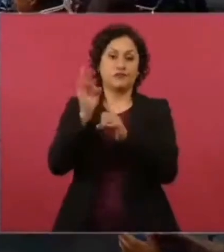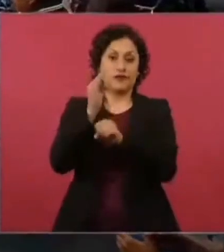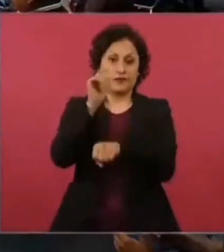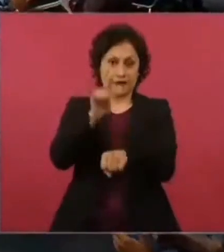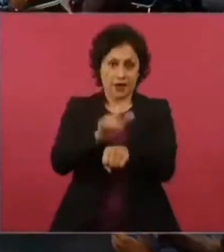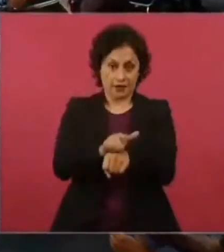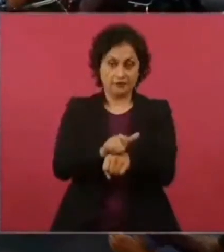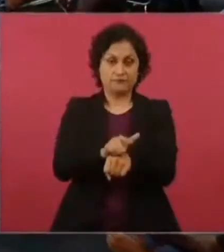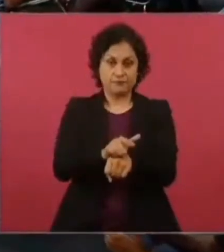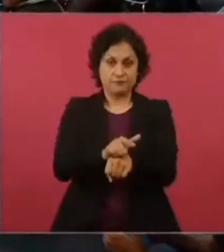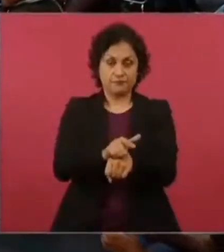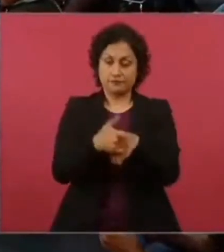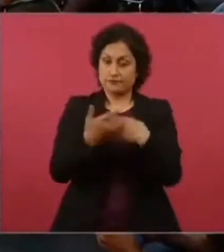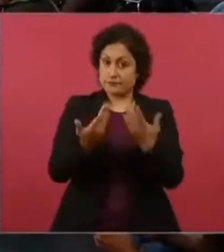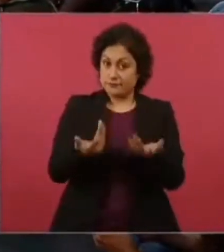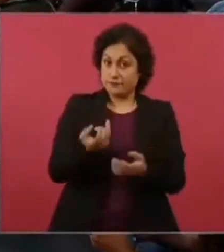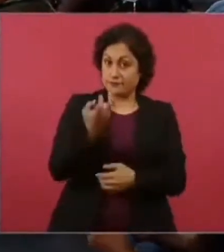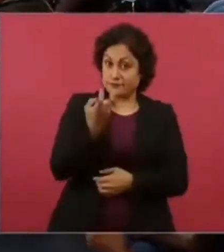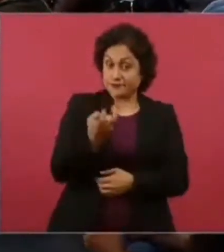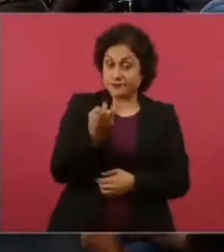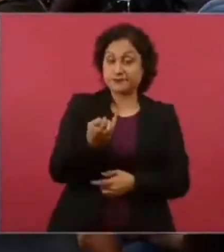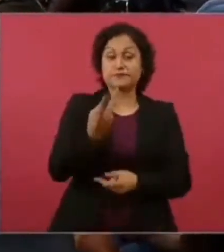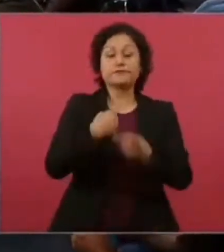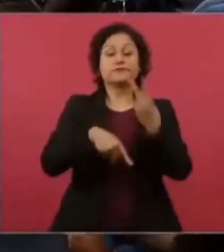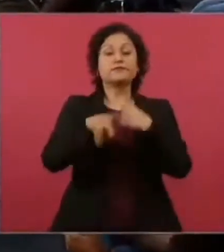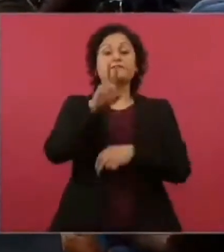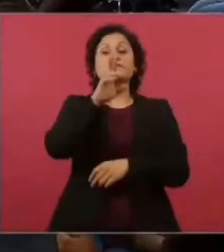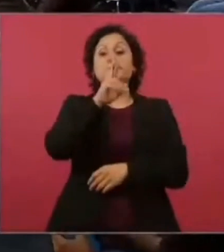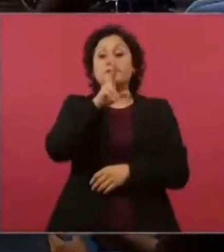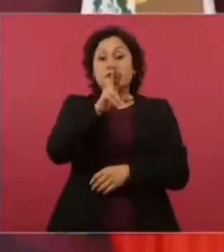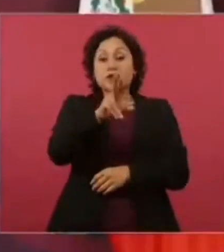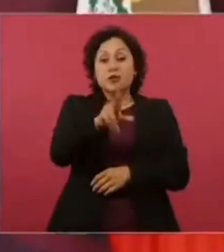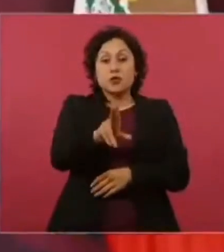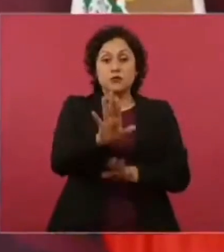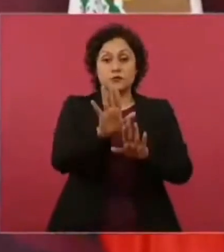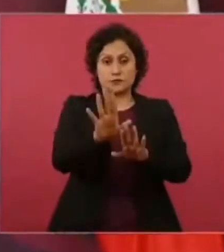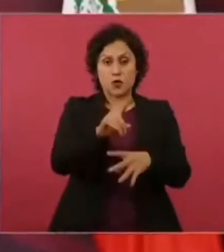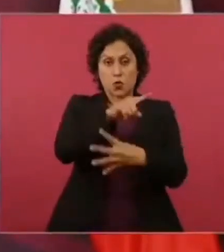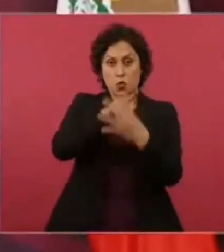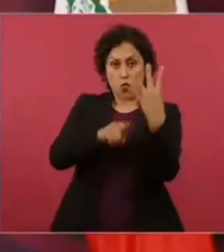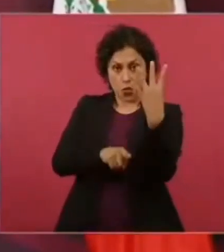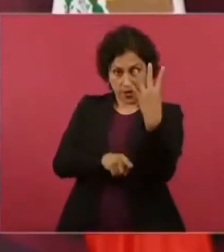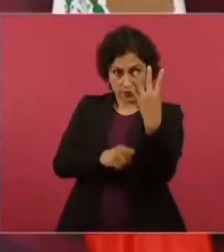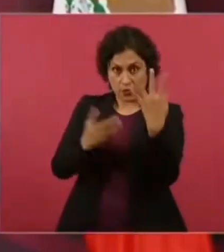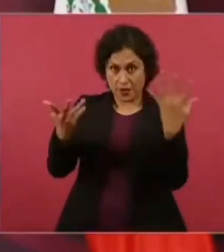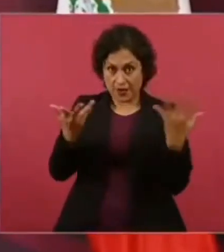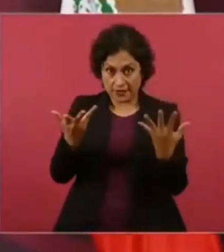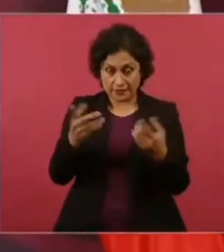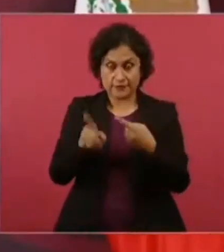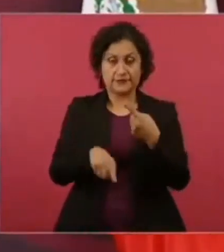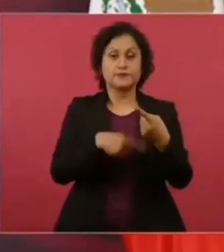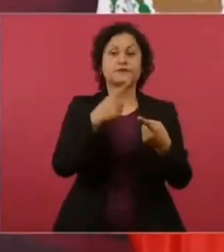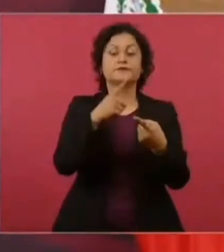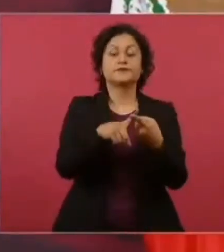Y estamos mejorando, son cuatro acciones. Mejorar